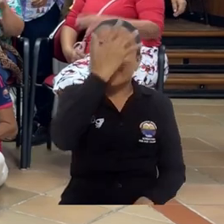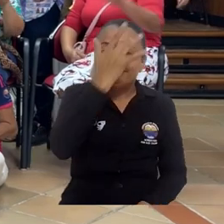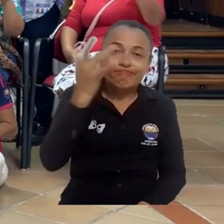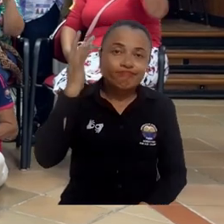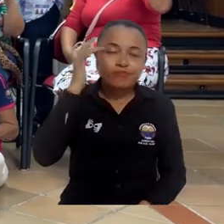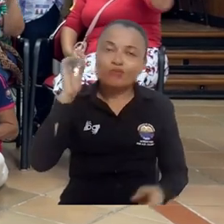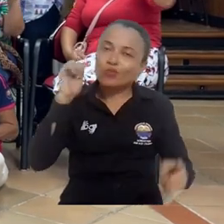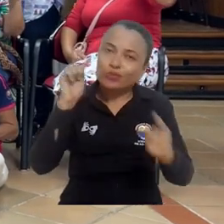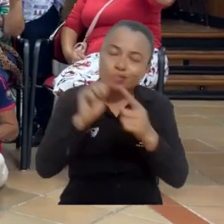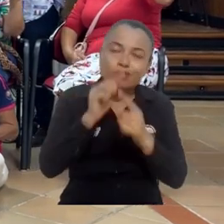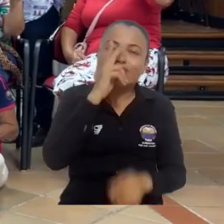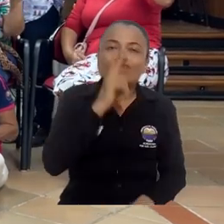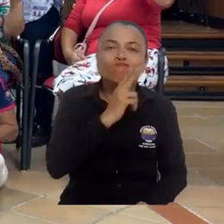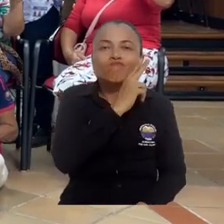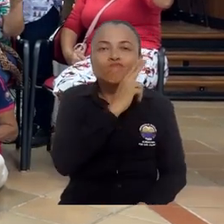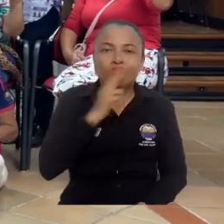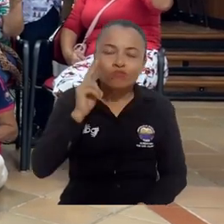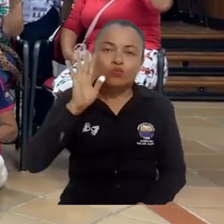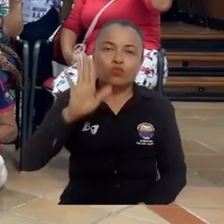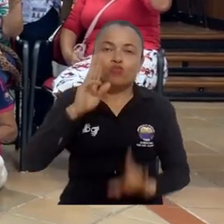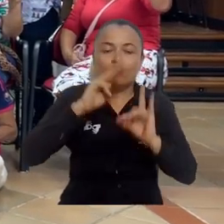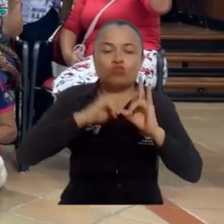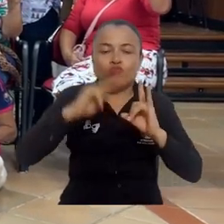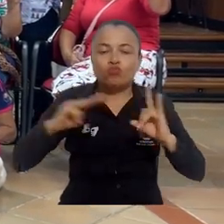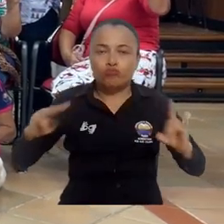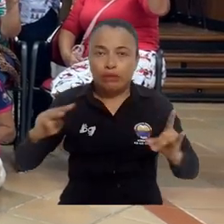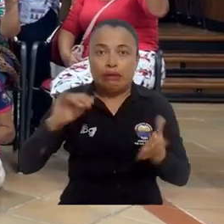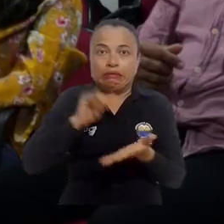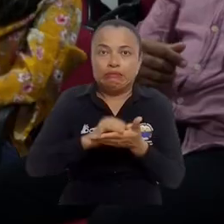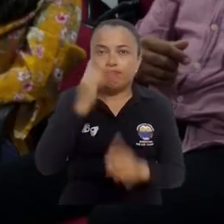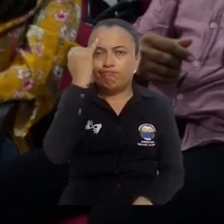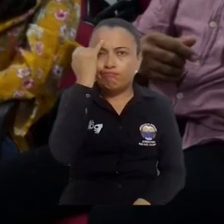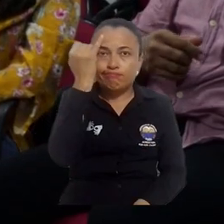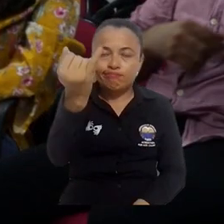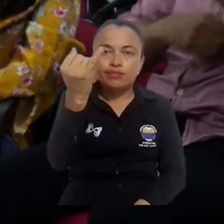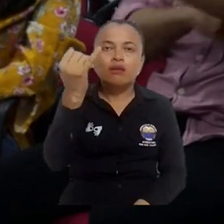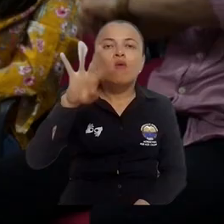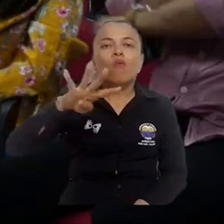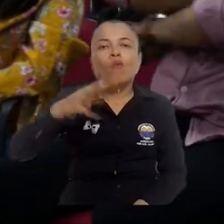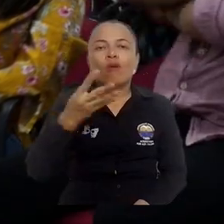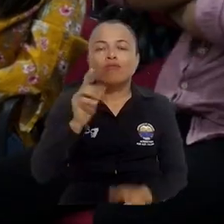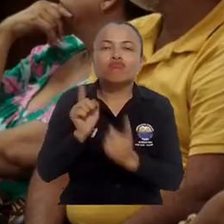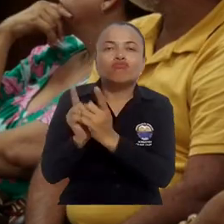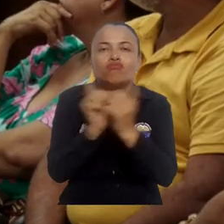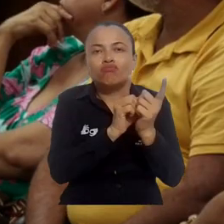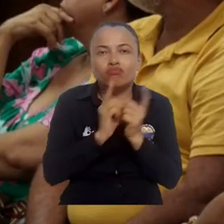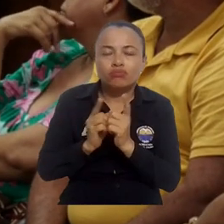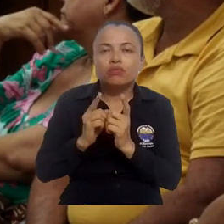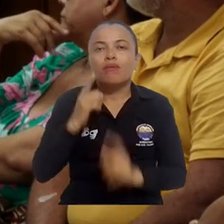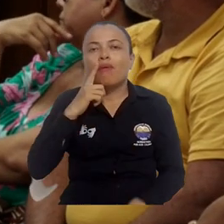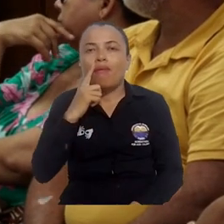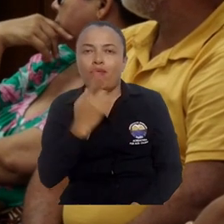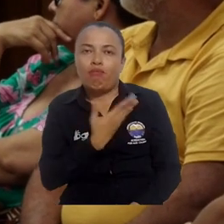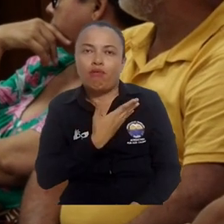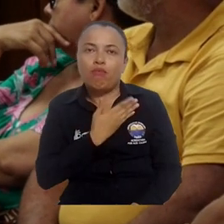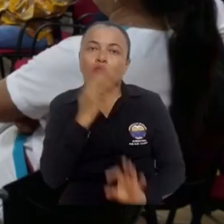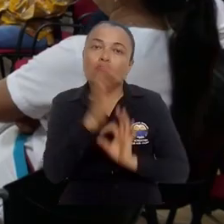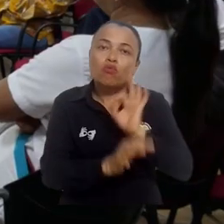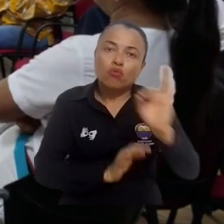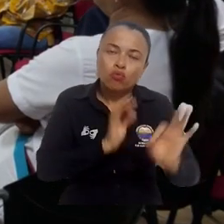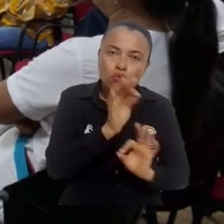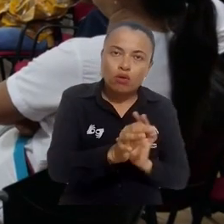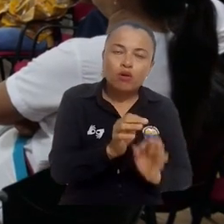Cuidar la salud mental se ha convertido en uno de los principales compromisos de la Universidad del Magdalena y por ello desarrolló el cuarto